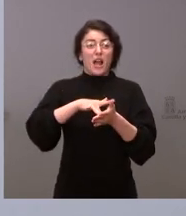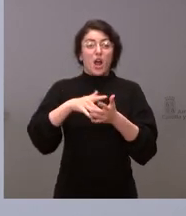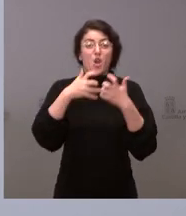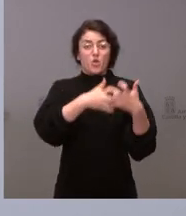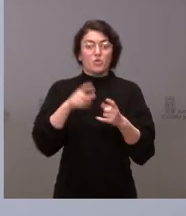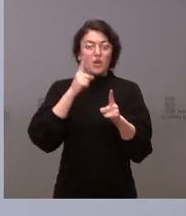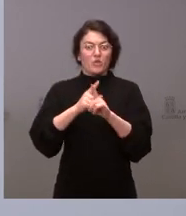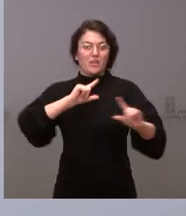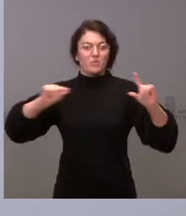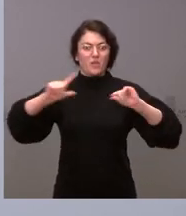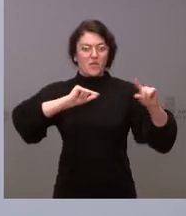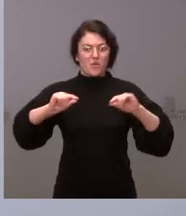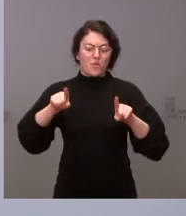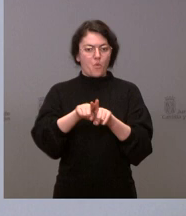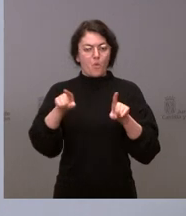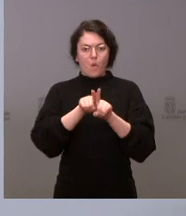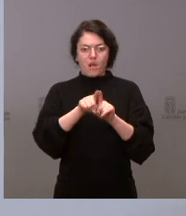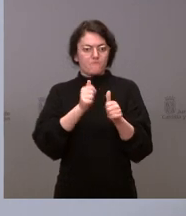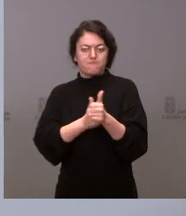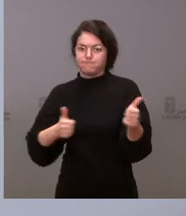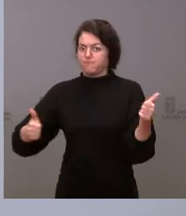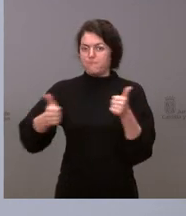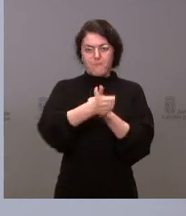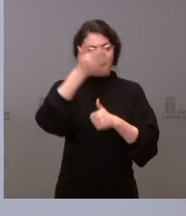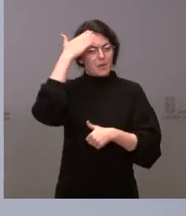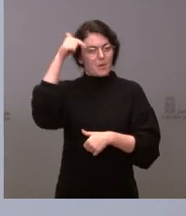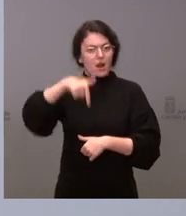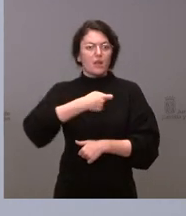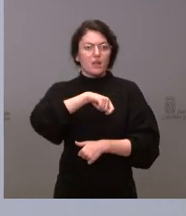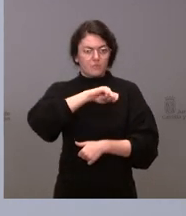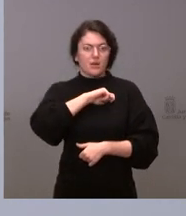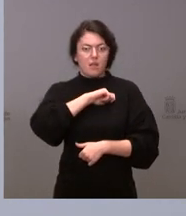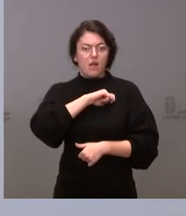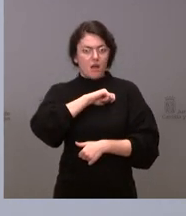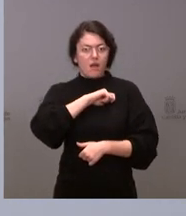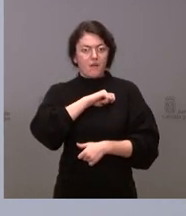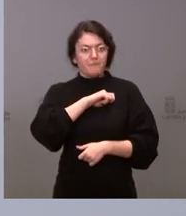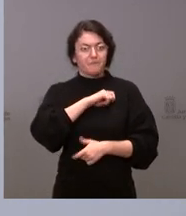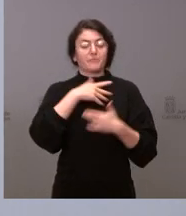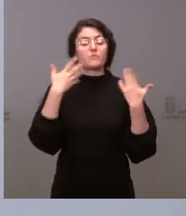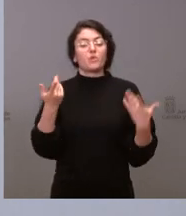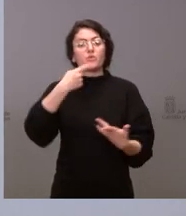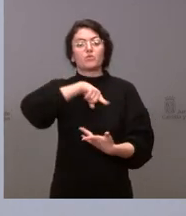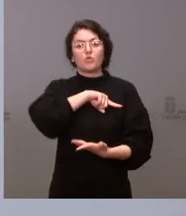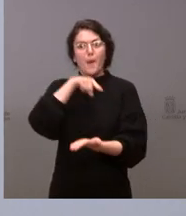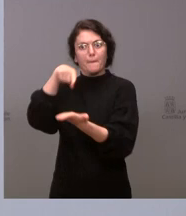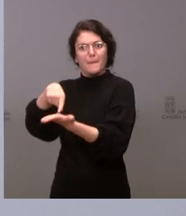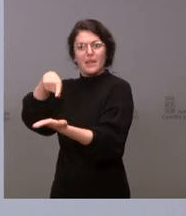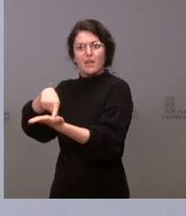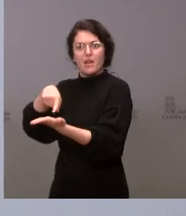prioridades de nuestro país, de nuestra nación. Entonces, le hemos reclamado al Gobierno de España